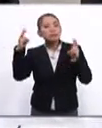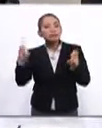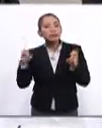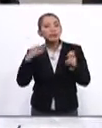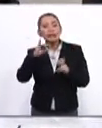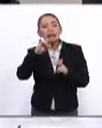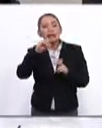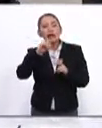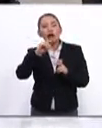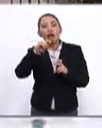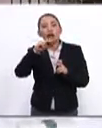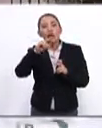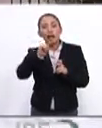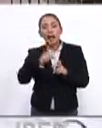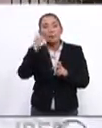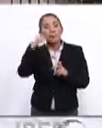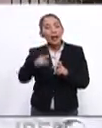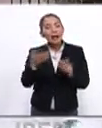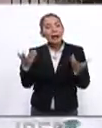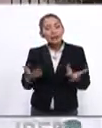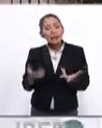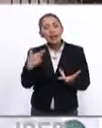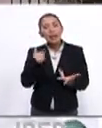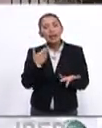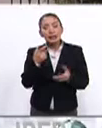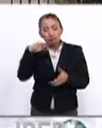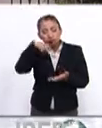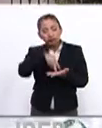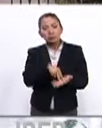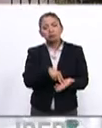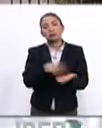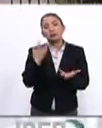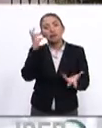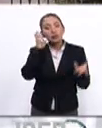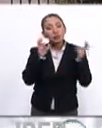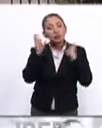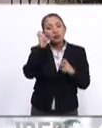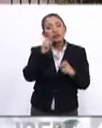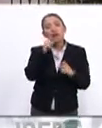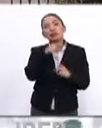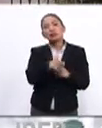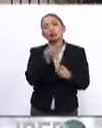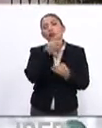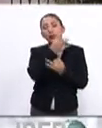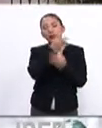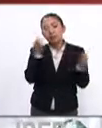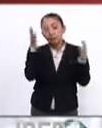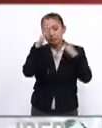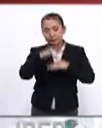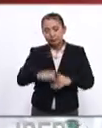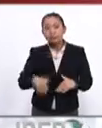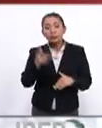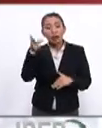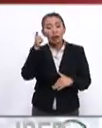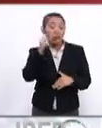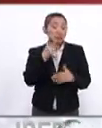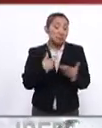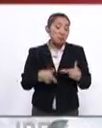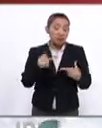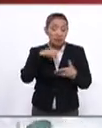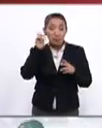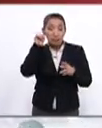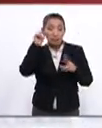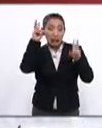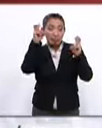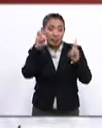cinta costera para hacerse presente y escuchar ese mensaje de conciliación se espera entonces que la agenda